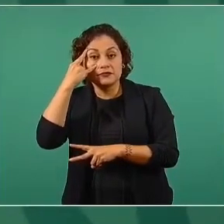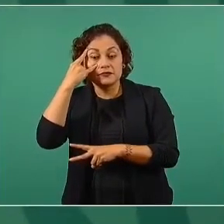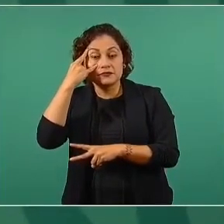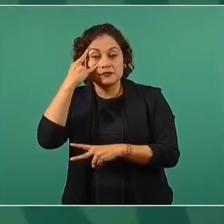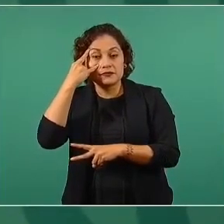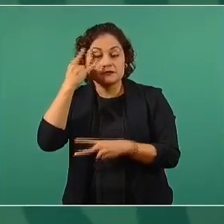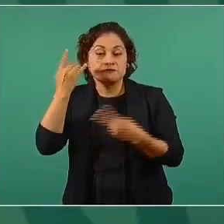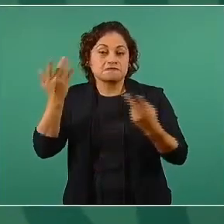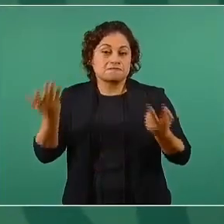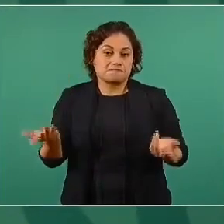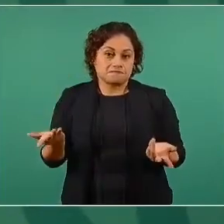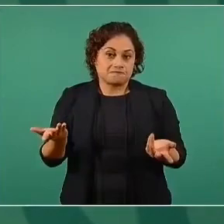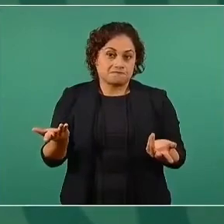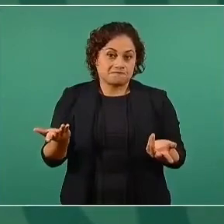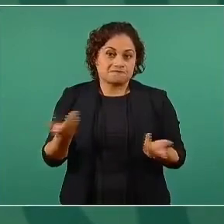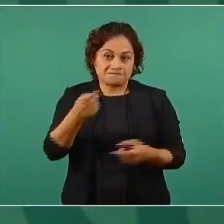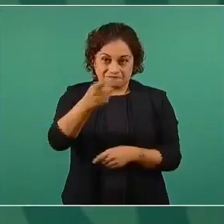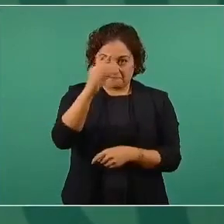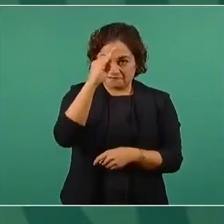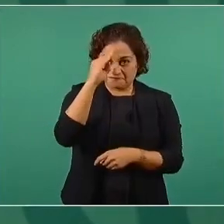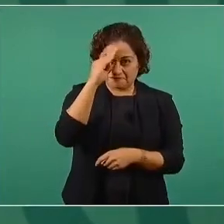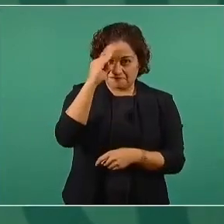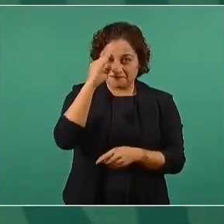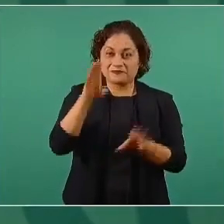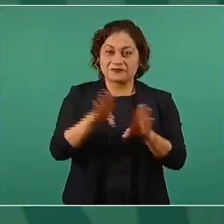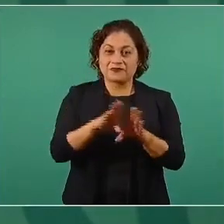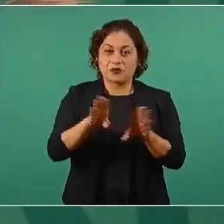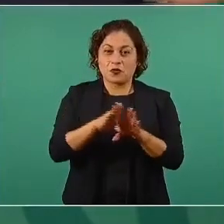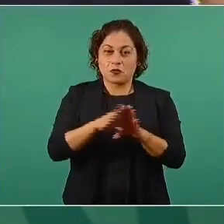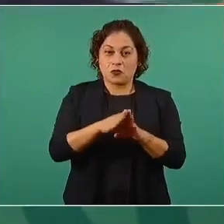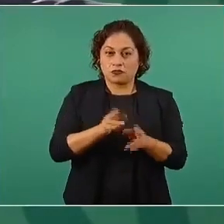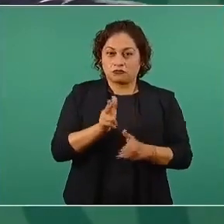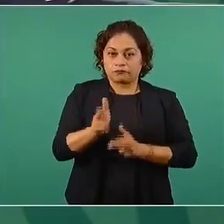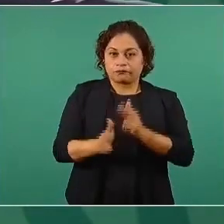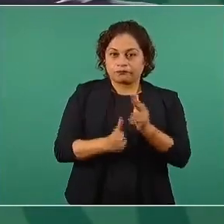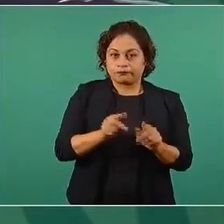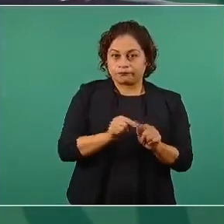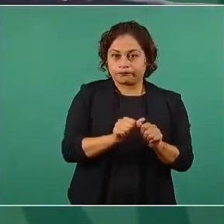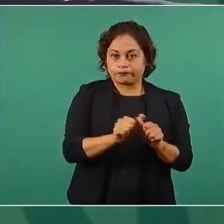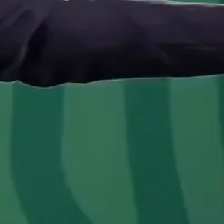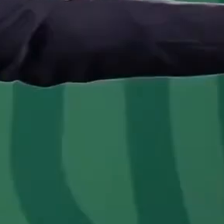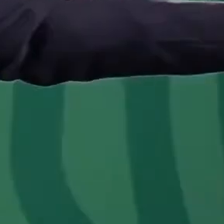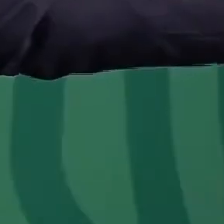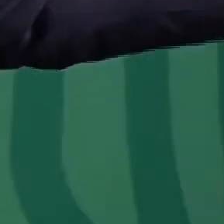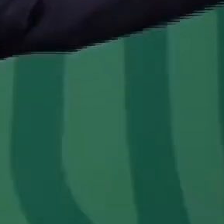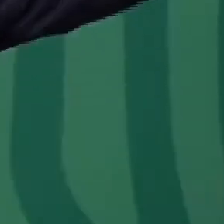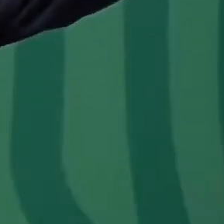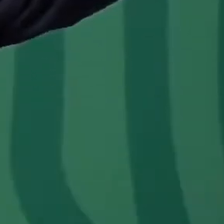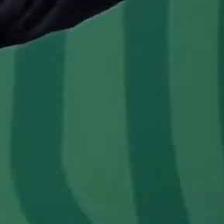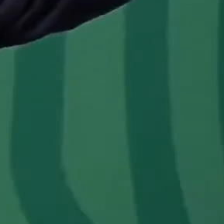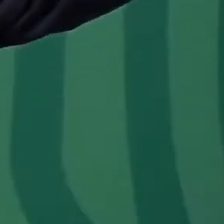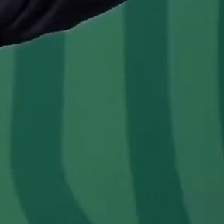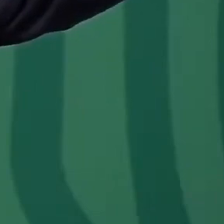entonces nada más imagínense un terraplén de 20 metros